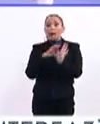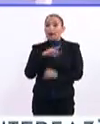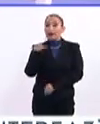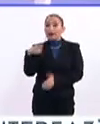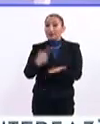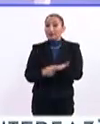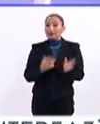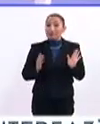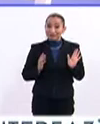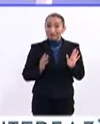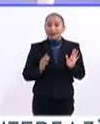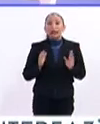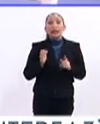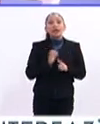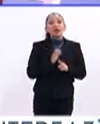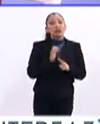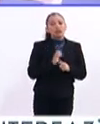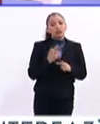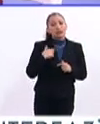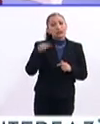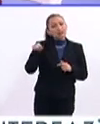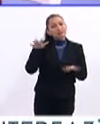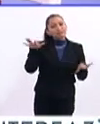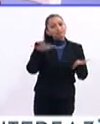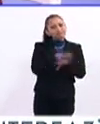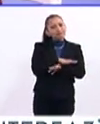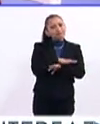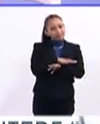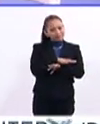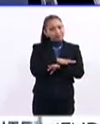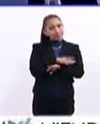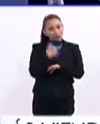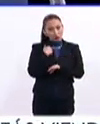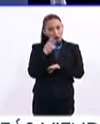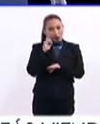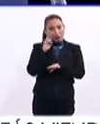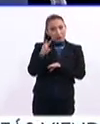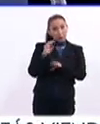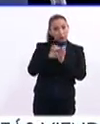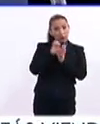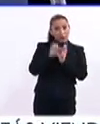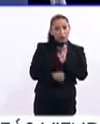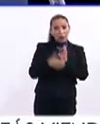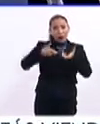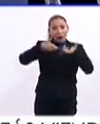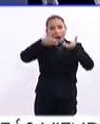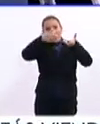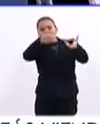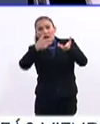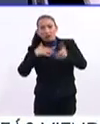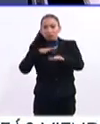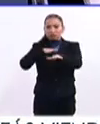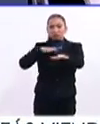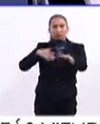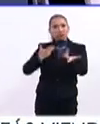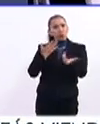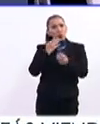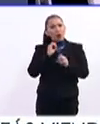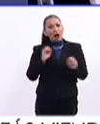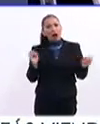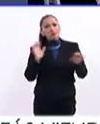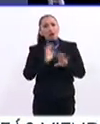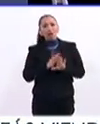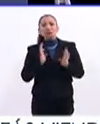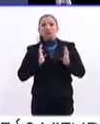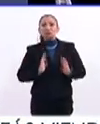que se tienen. Entonces, pues, si es un cambio, por ejemplo, yo lo veía en cuanto a las calles, el tráfico, pues es un